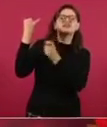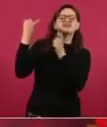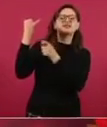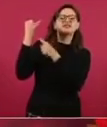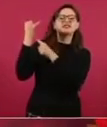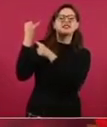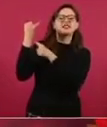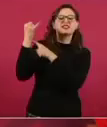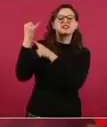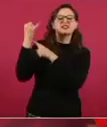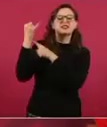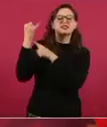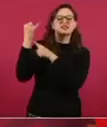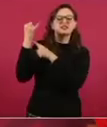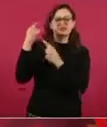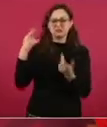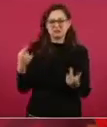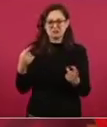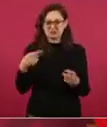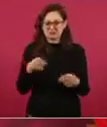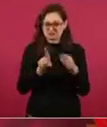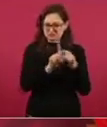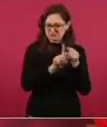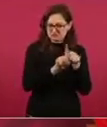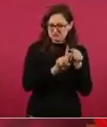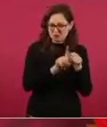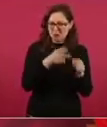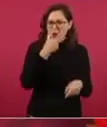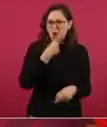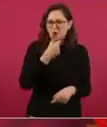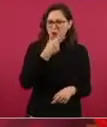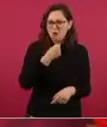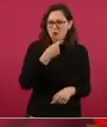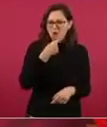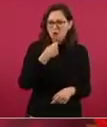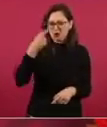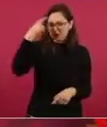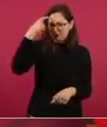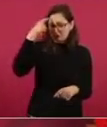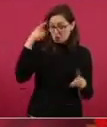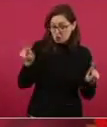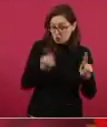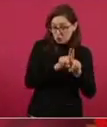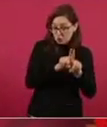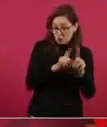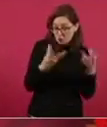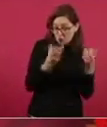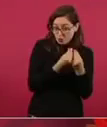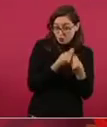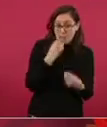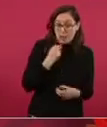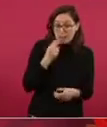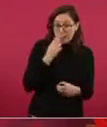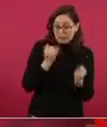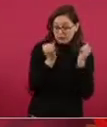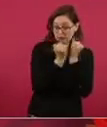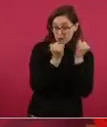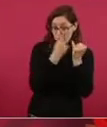¿O Goebbels no pertenecía al pensamiento hitleriano?